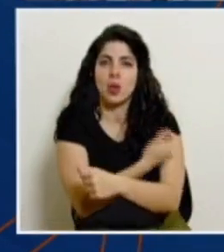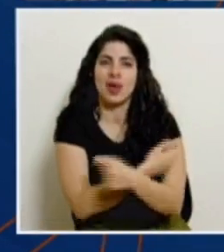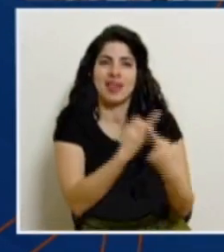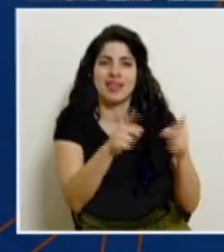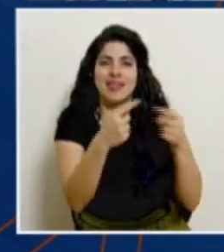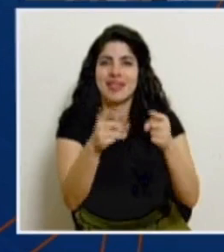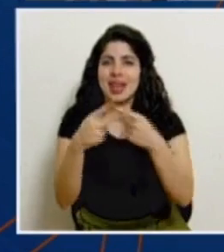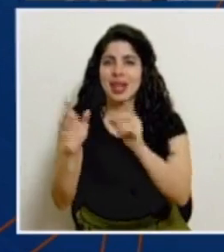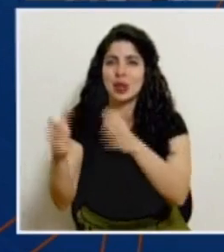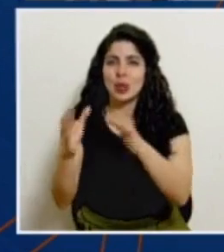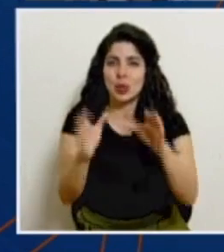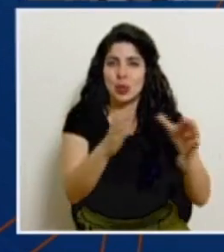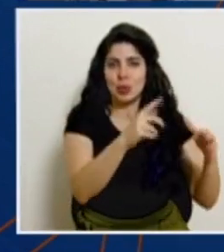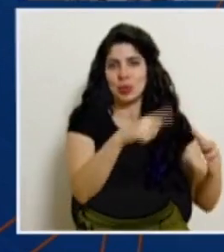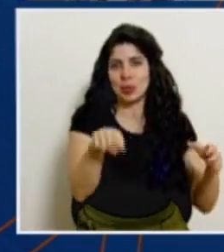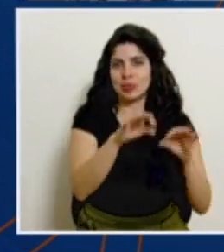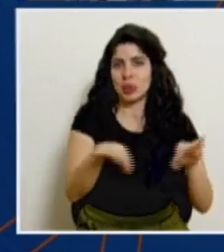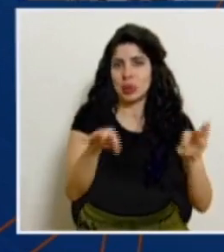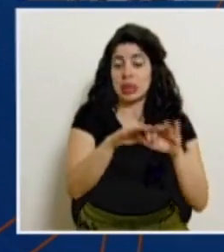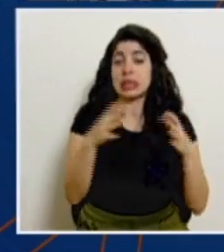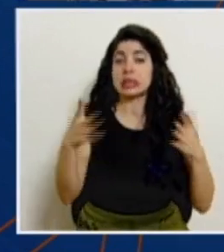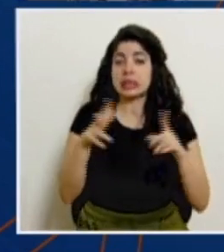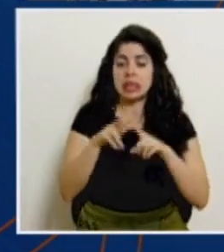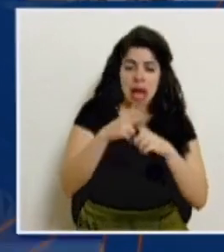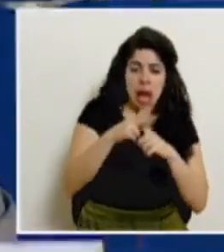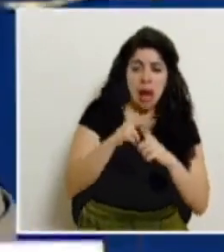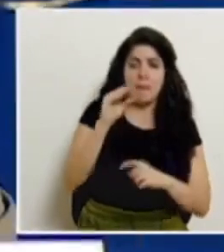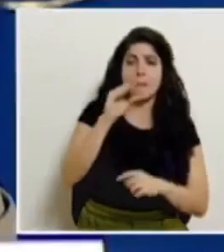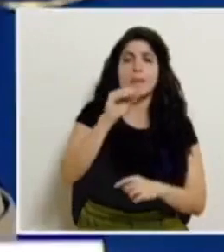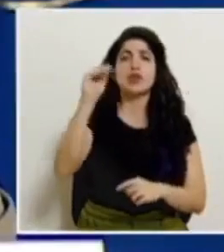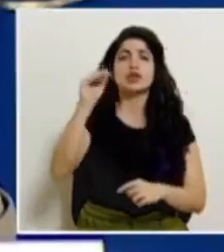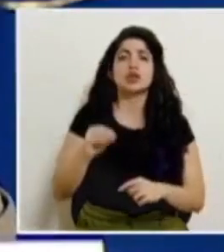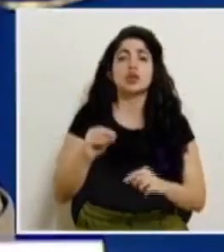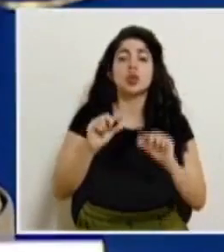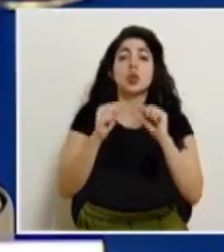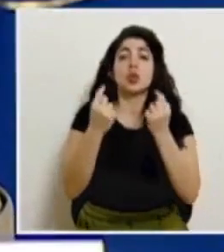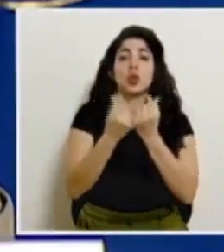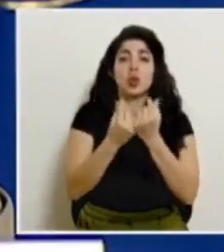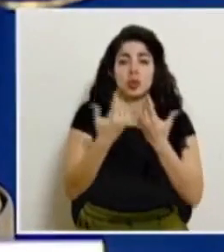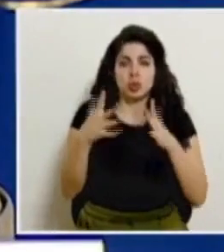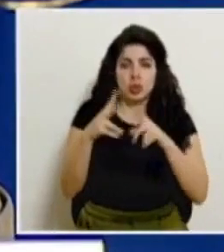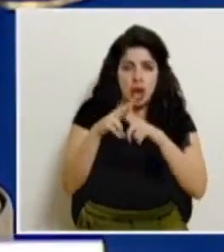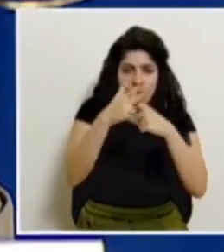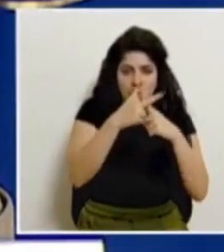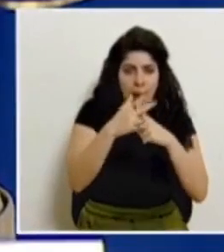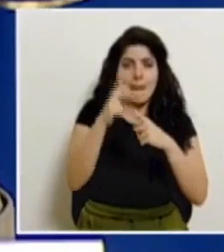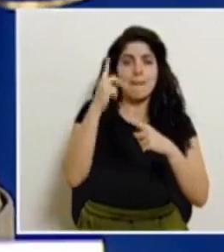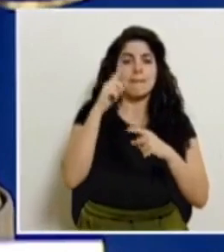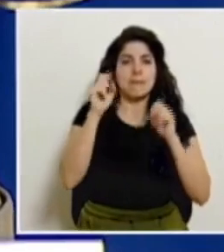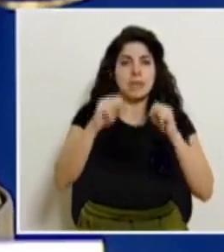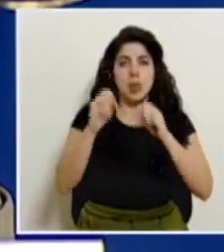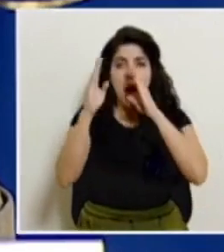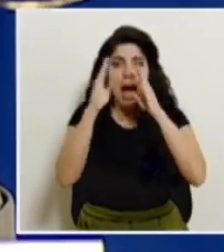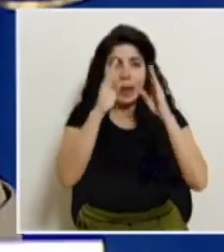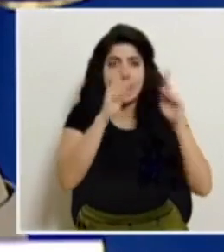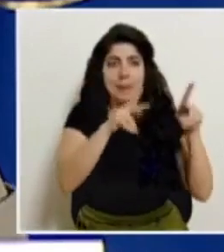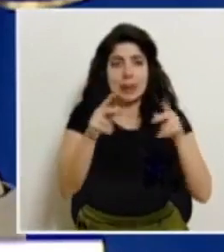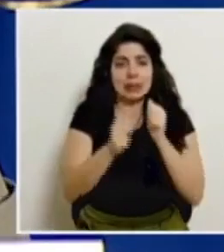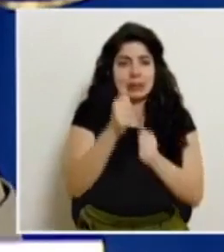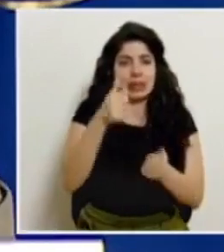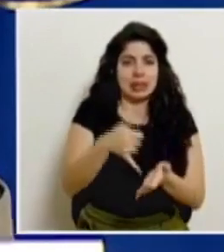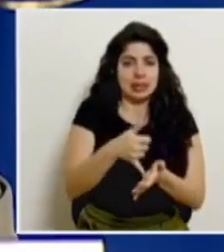los diferentes grupos prioritarios. Se readecuaron los porcentajes de los grupos prioritarios también para poder cubrir a la población más vulnerable.